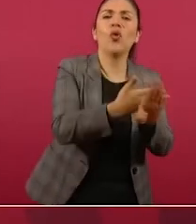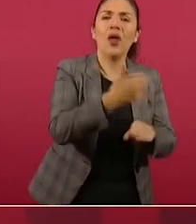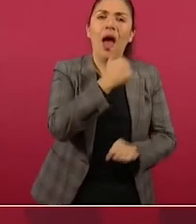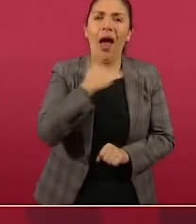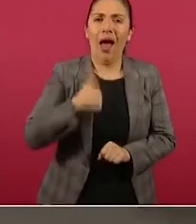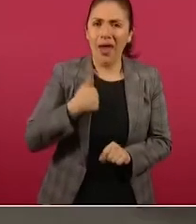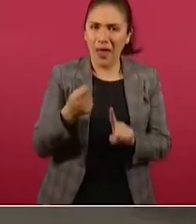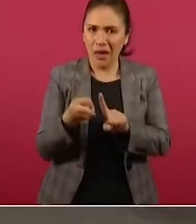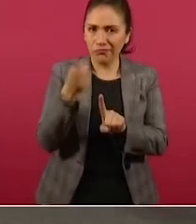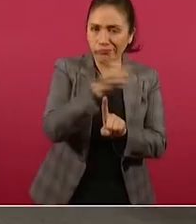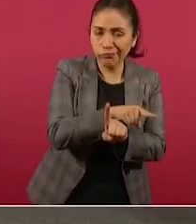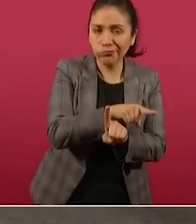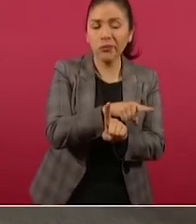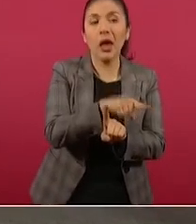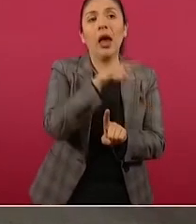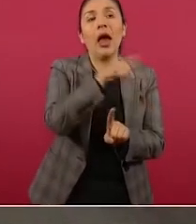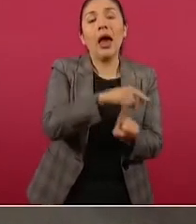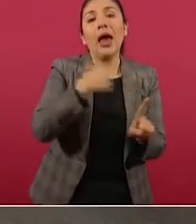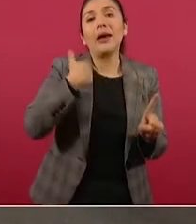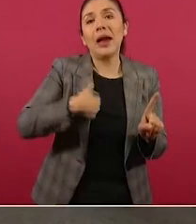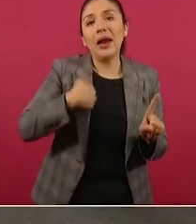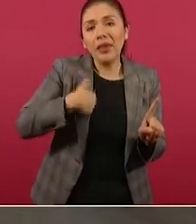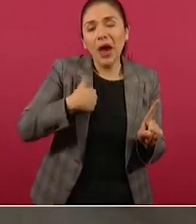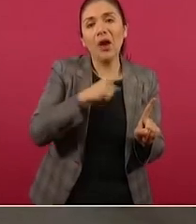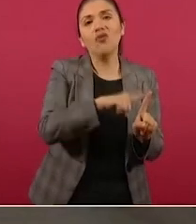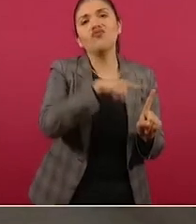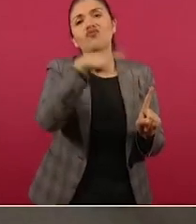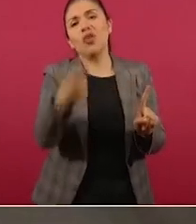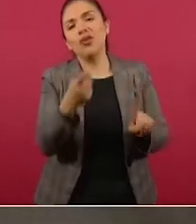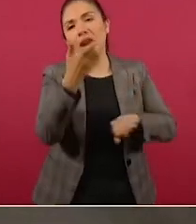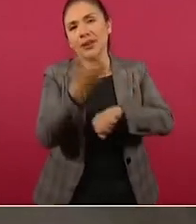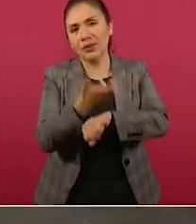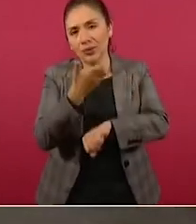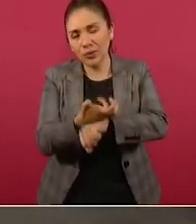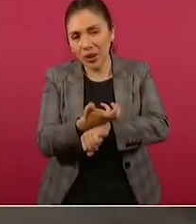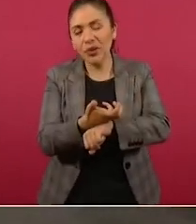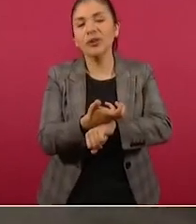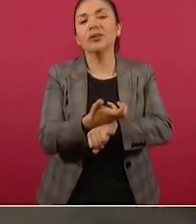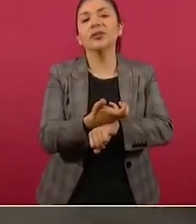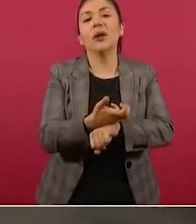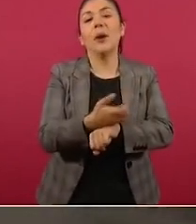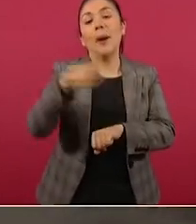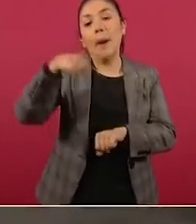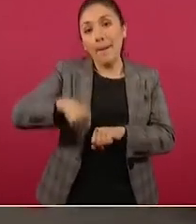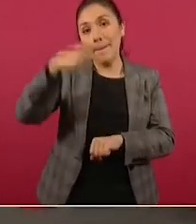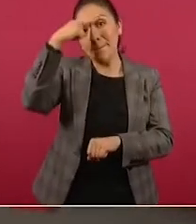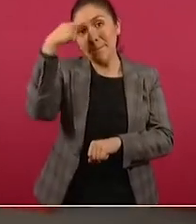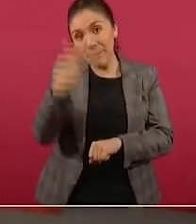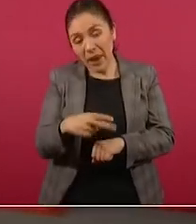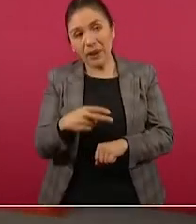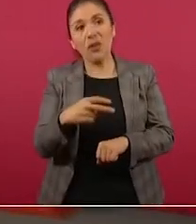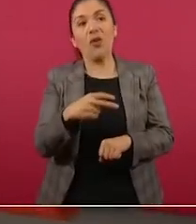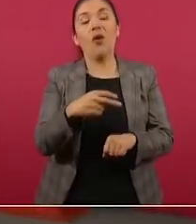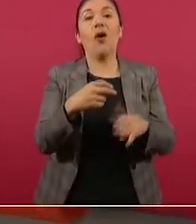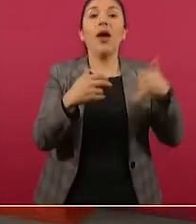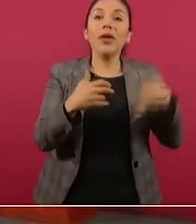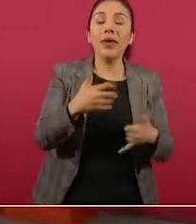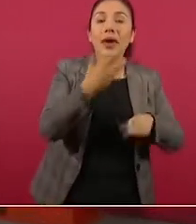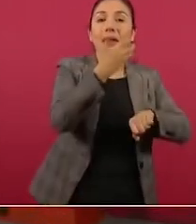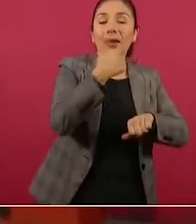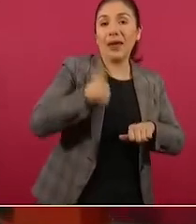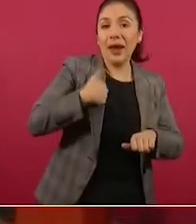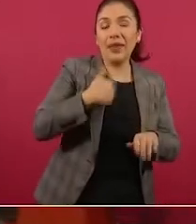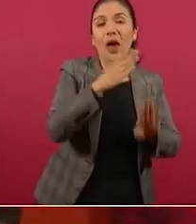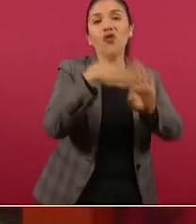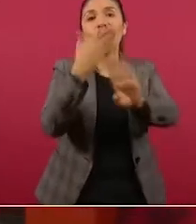Canadá en contra de Estados Unidos, México y Canadá en contra de